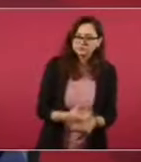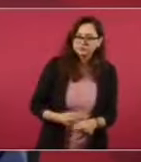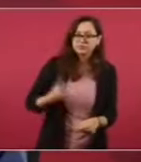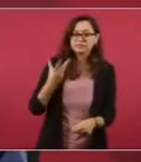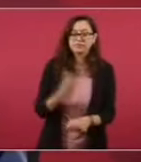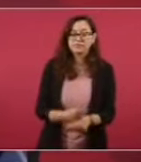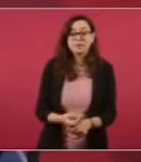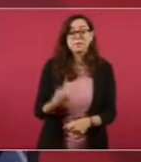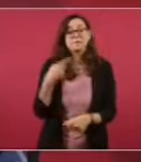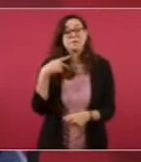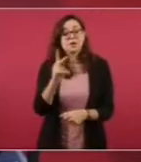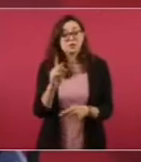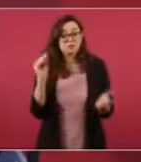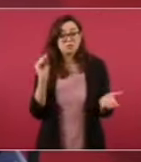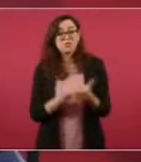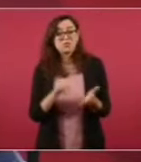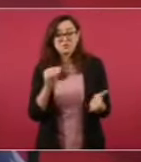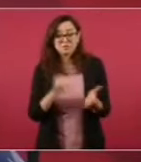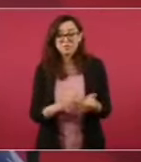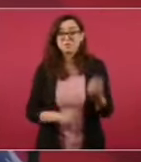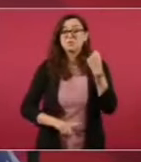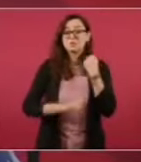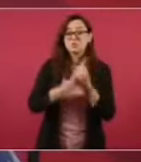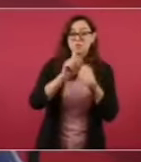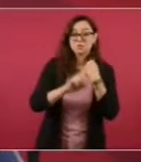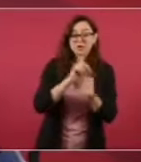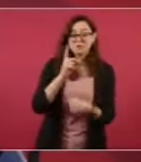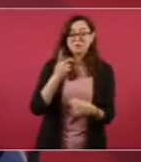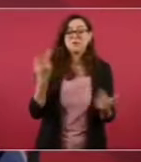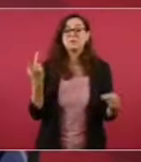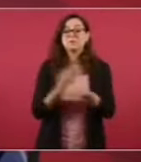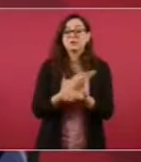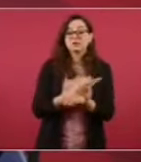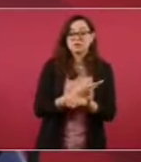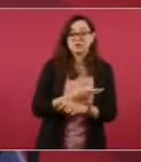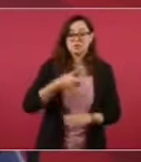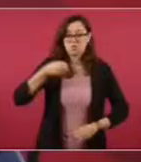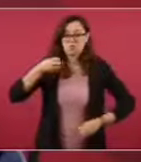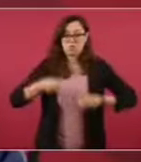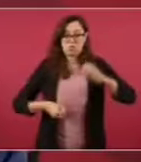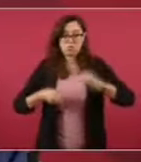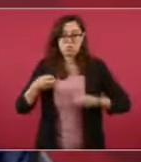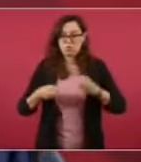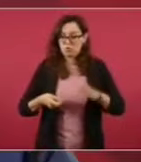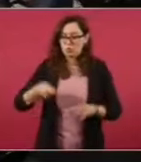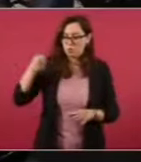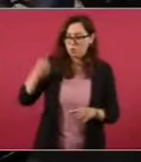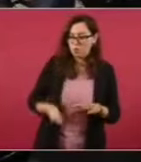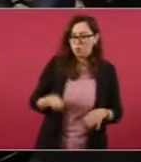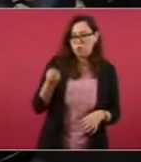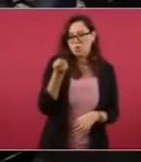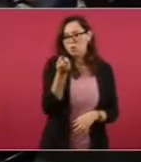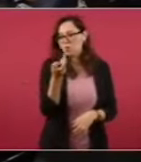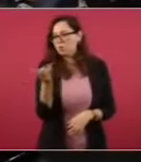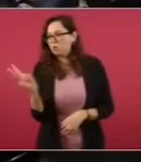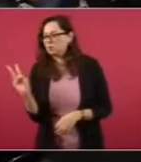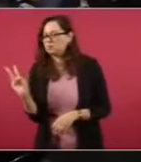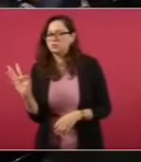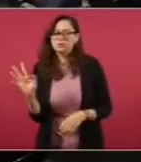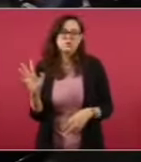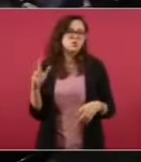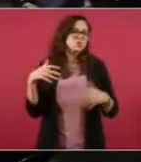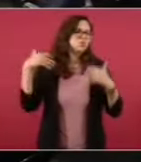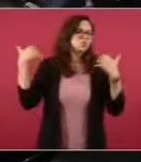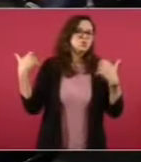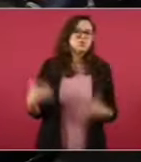del Poder Judicial, aunque parezca increíble,